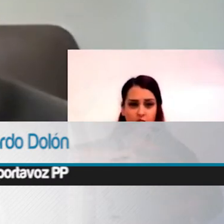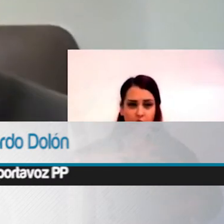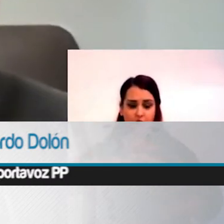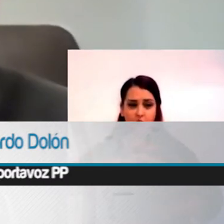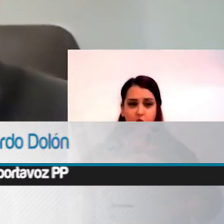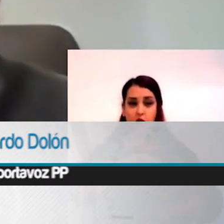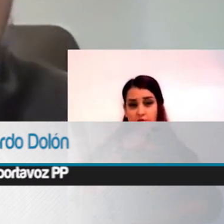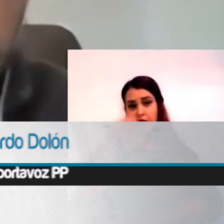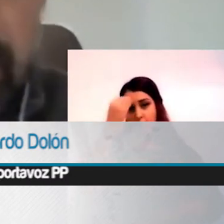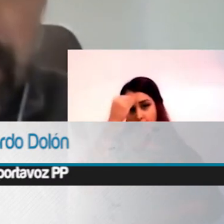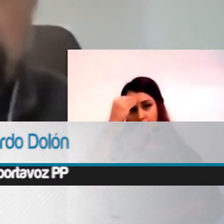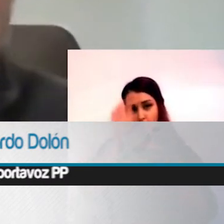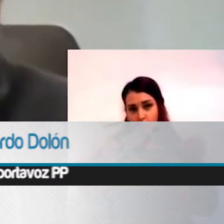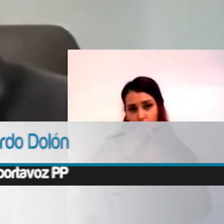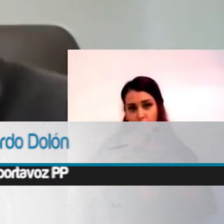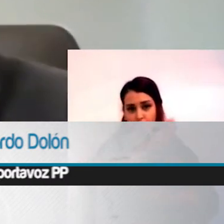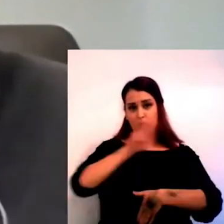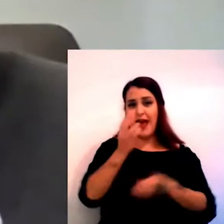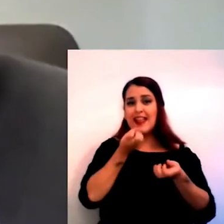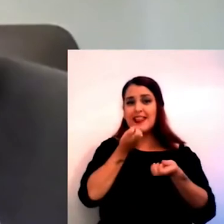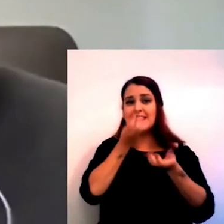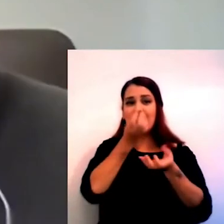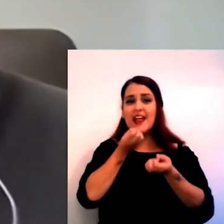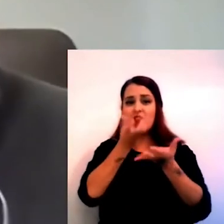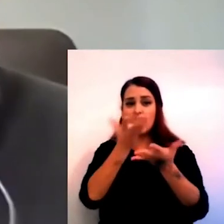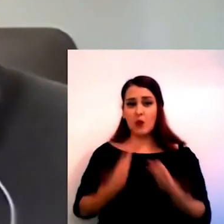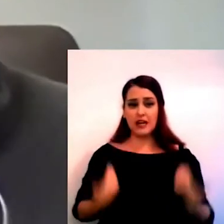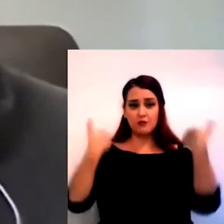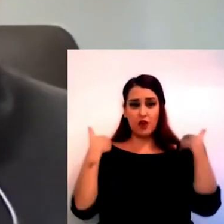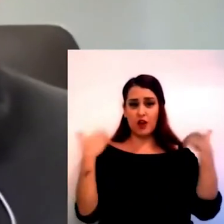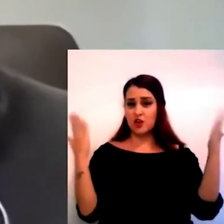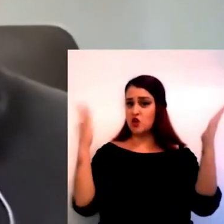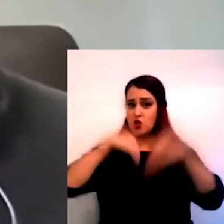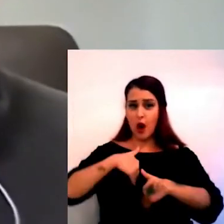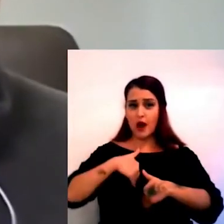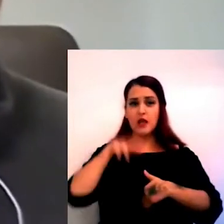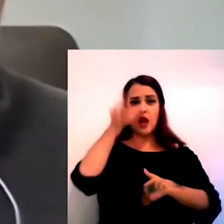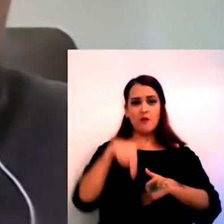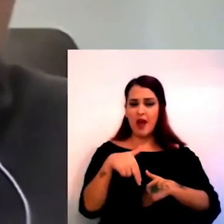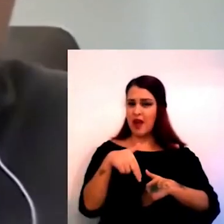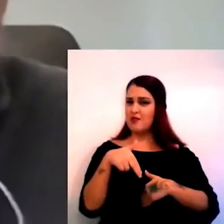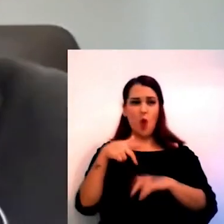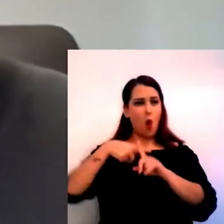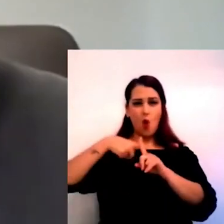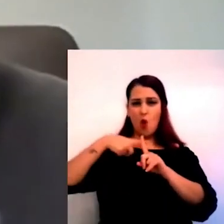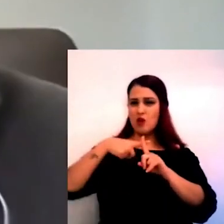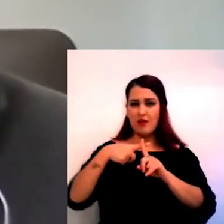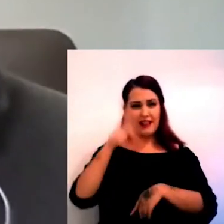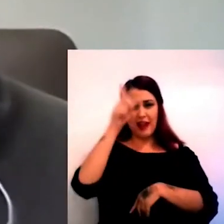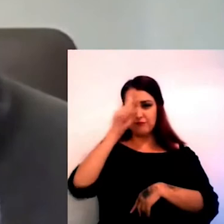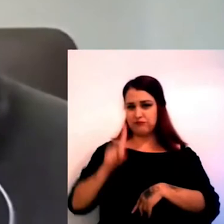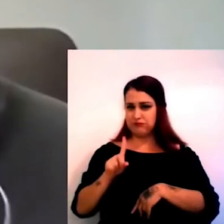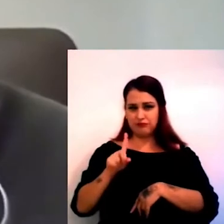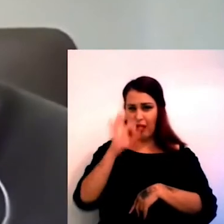con unas declaraciones irresponsables, por supuesto osadas, y mostrando un nivel de ignorancia tremendo. ¿Iresponsable por qué? Porque